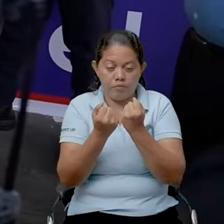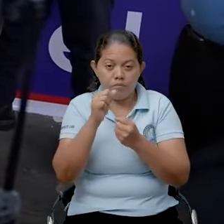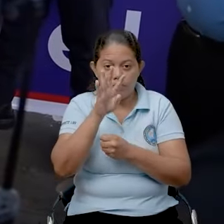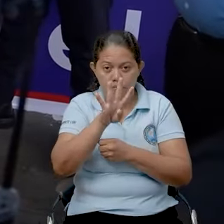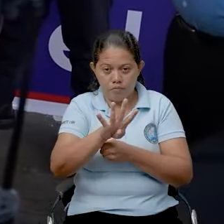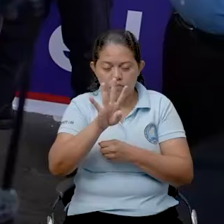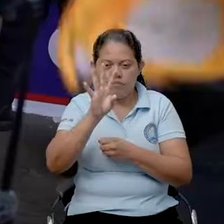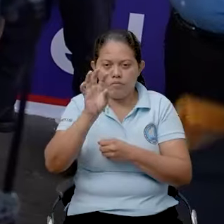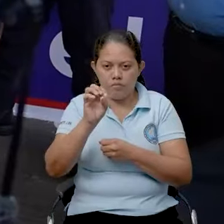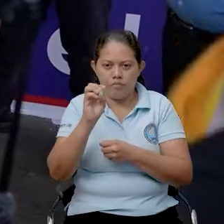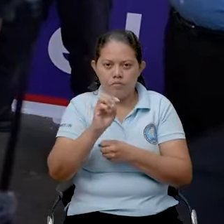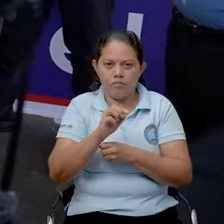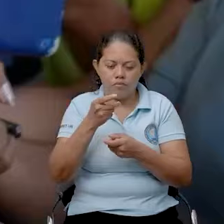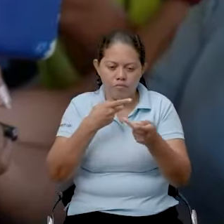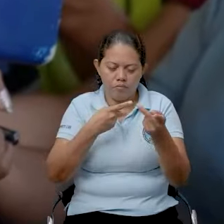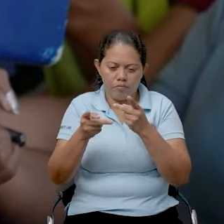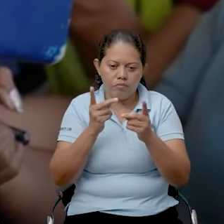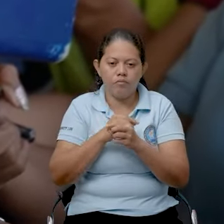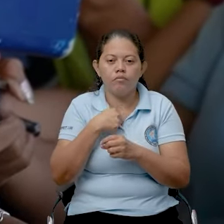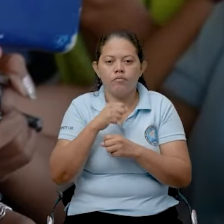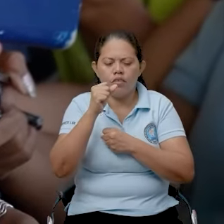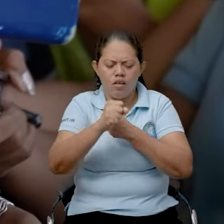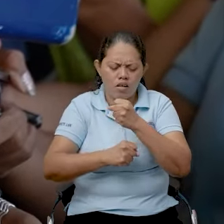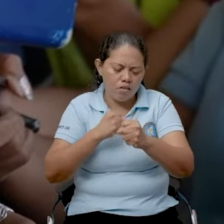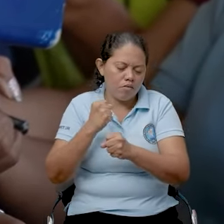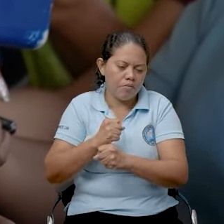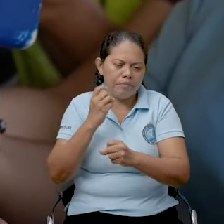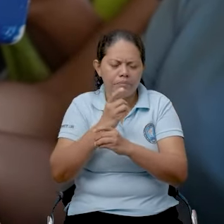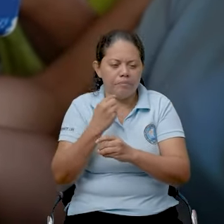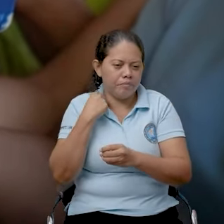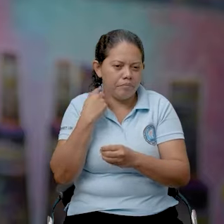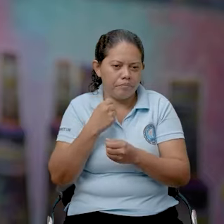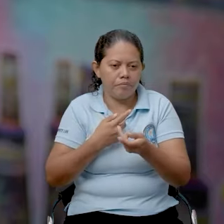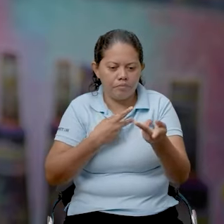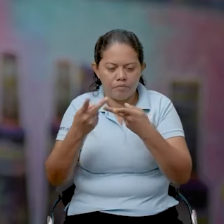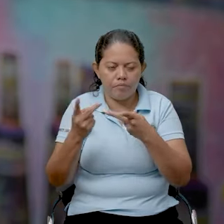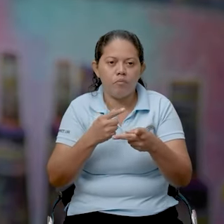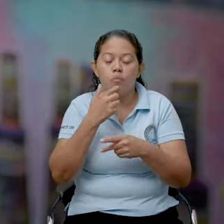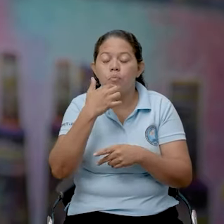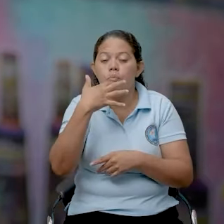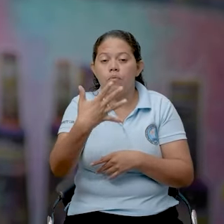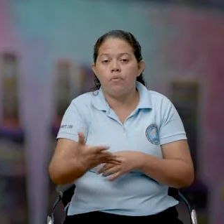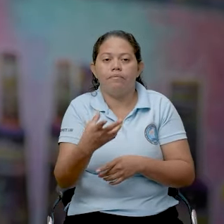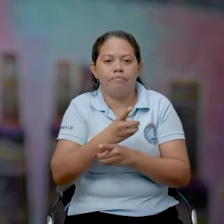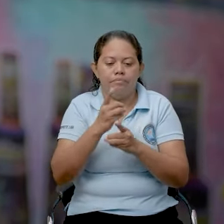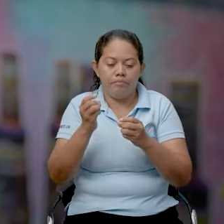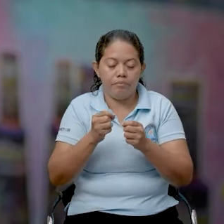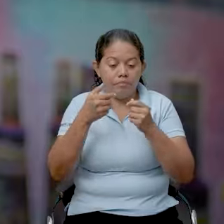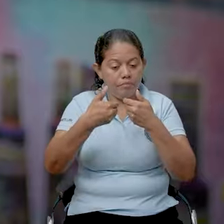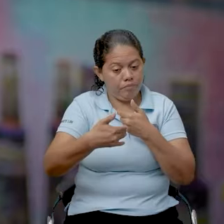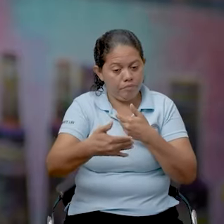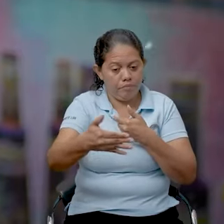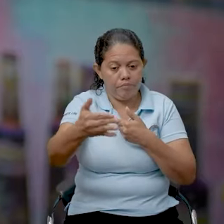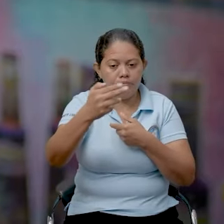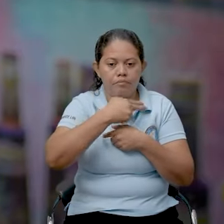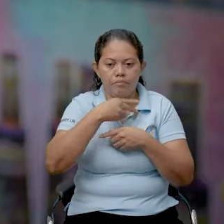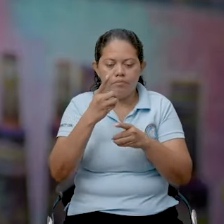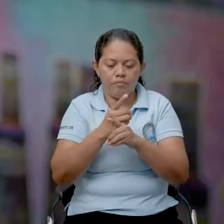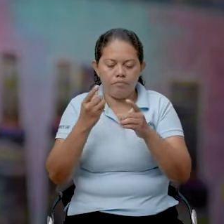444 comerciantes. Todos los años nosotros somos emprendedores porque somos eventuales,